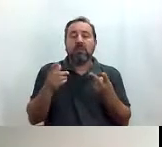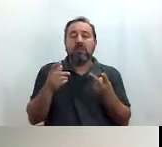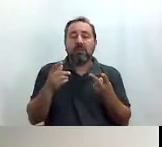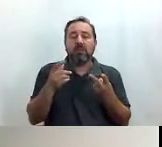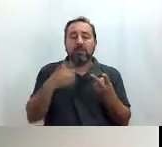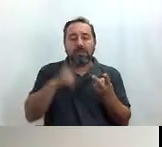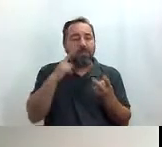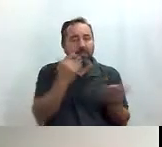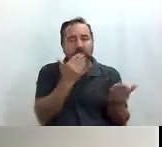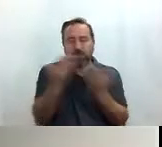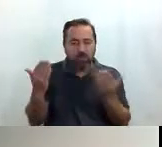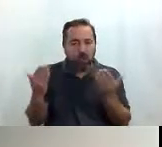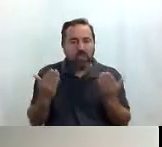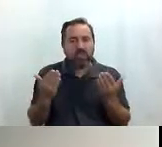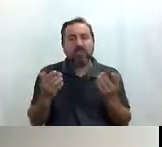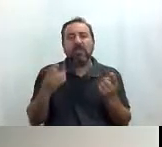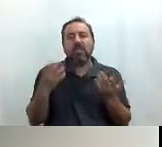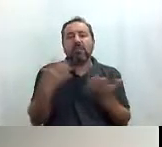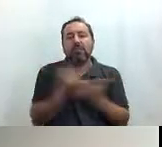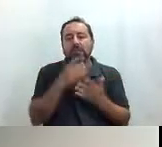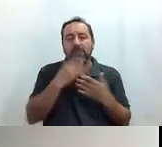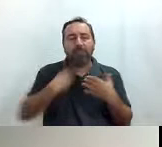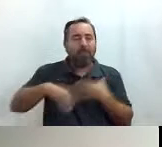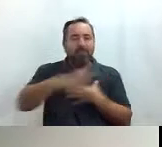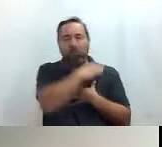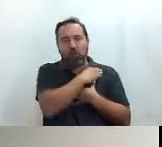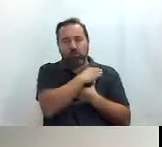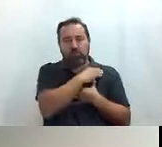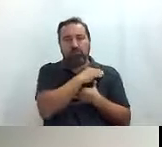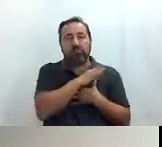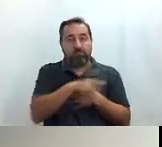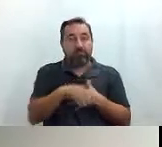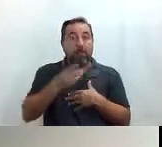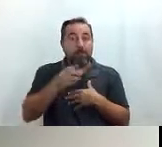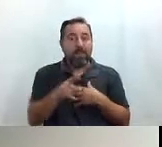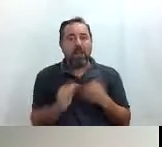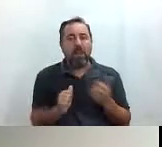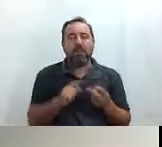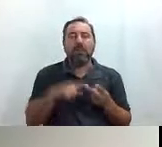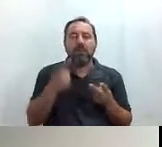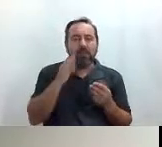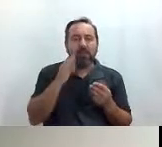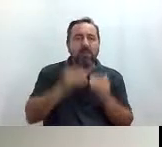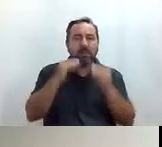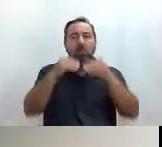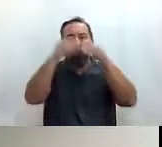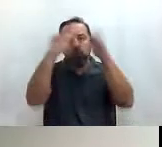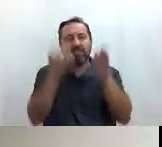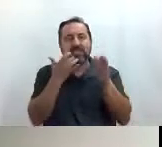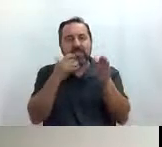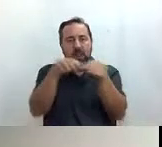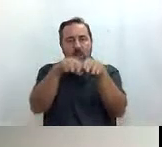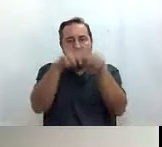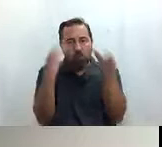expositores pues están inspirados en mantones de Manila y esto que veis en la arriba tiene una cúpula de cristal